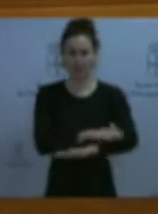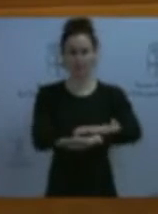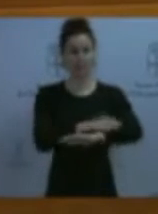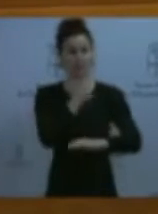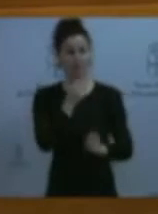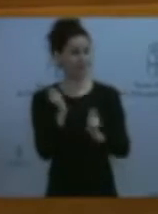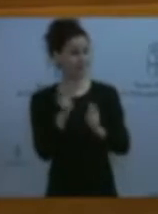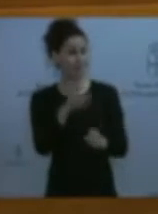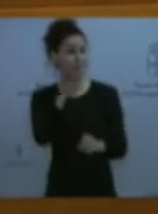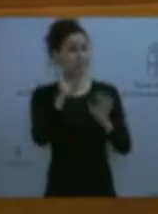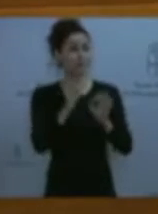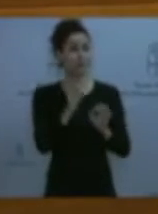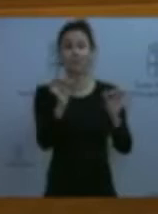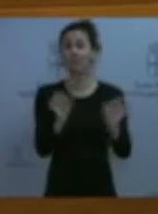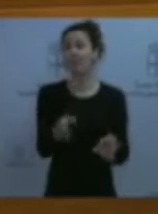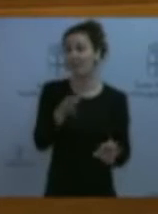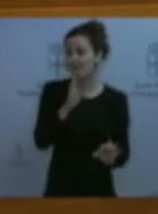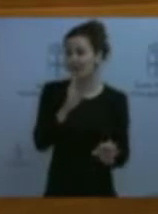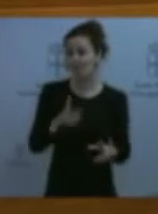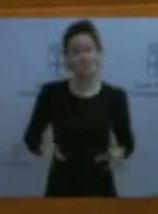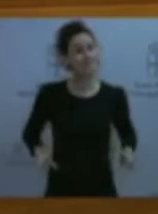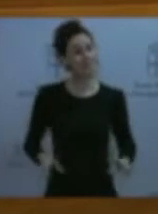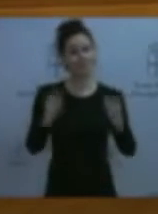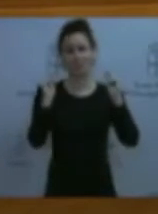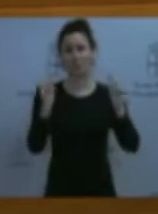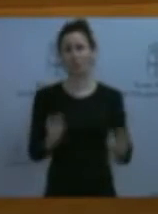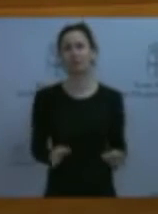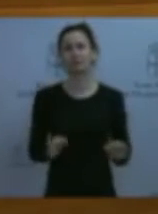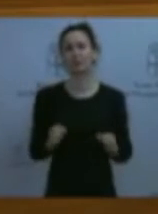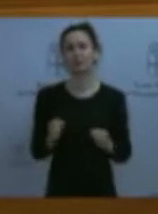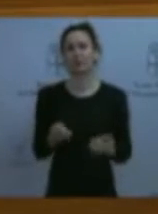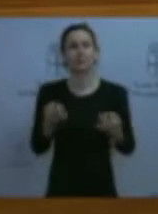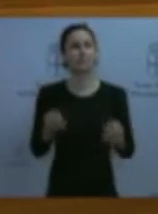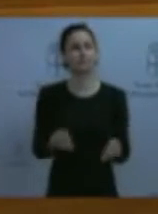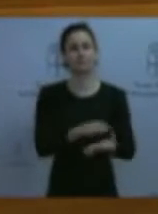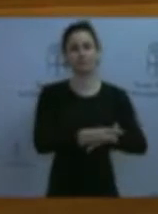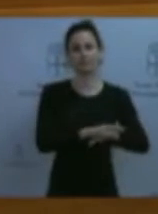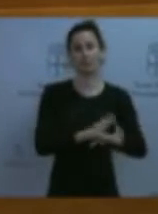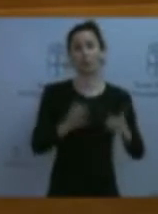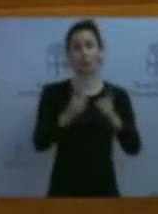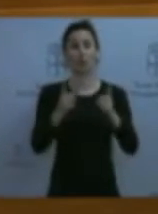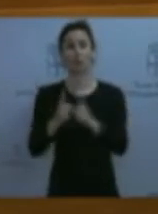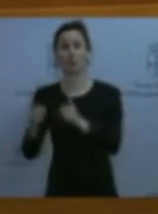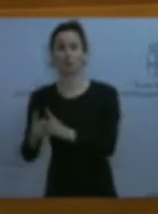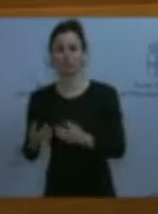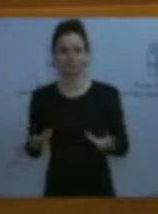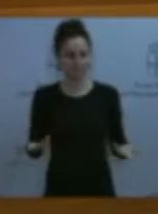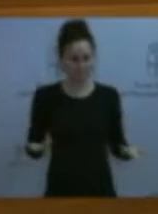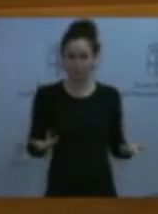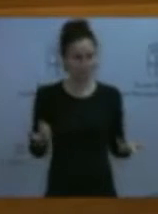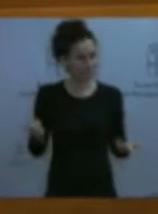ya que de esta manera se terminarán las reuniones bilaterales entre la Administración y cada una de las diferentes